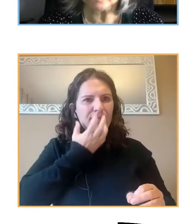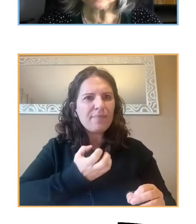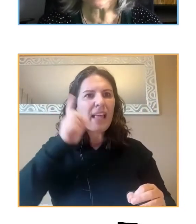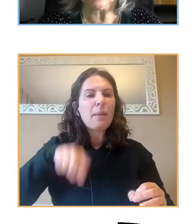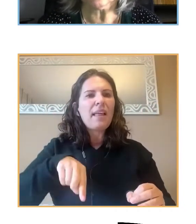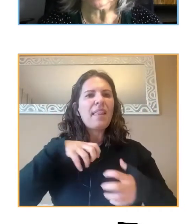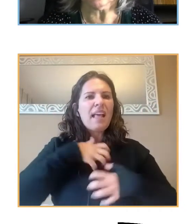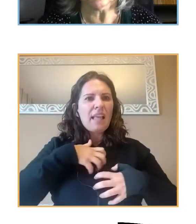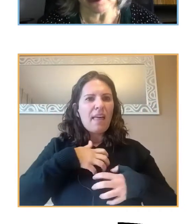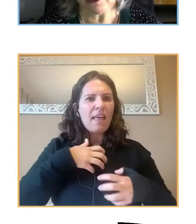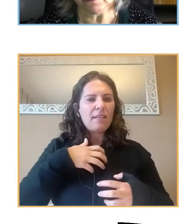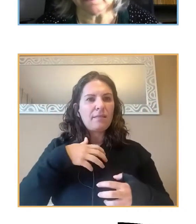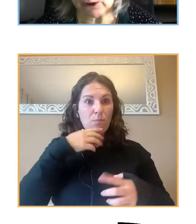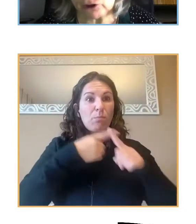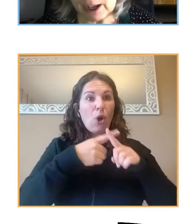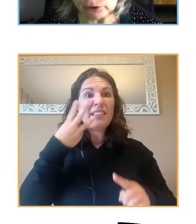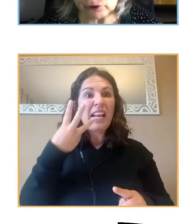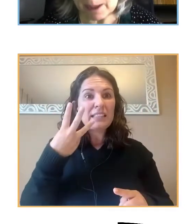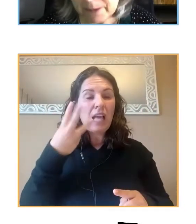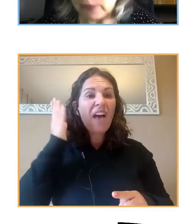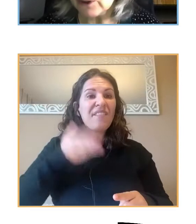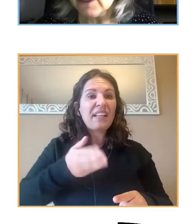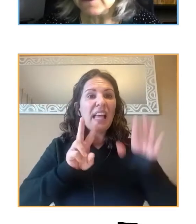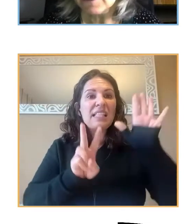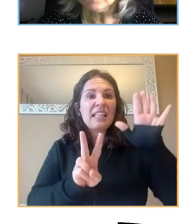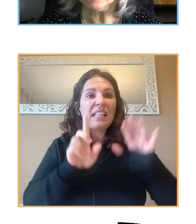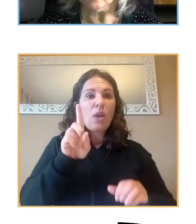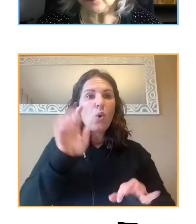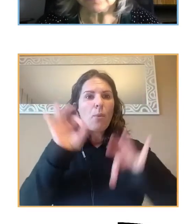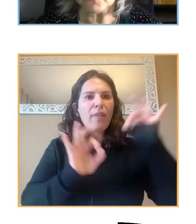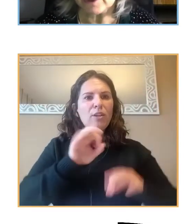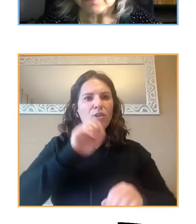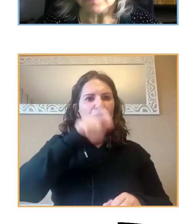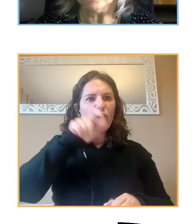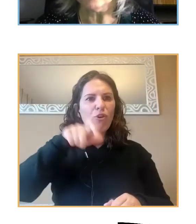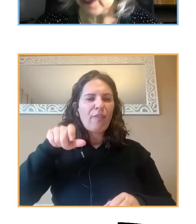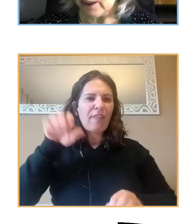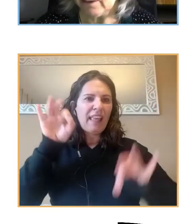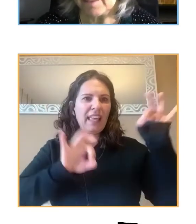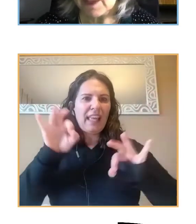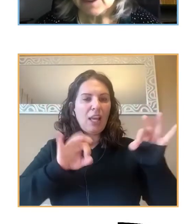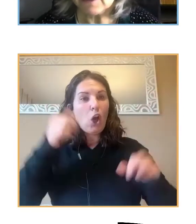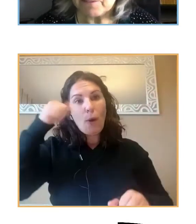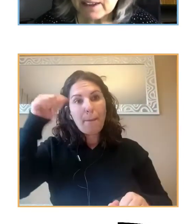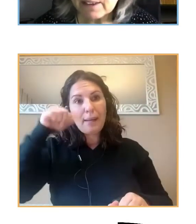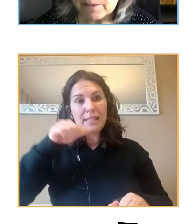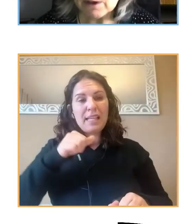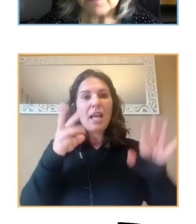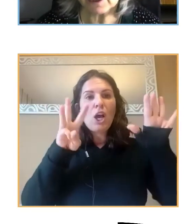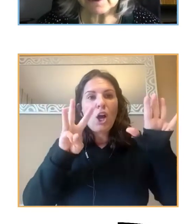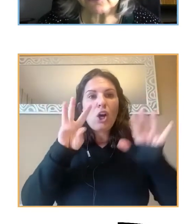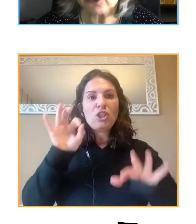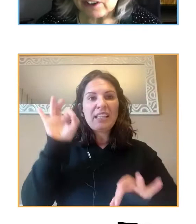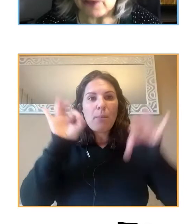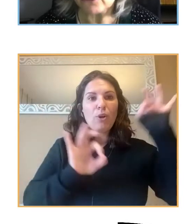% de los casos en varones y el 80% en mujeres. También se vio